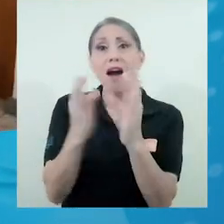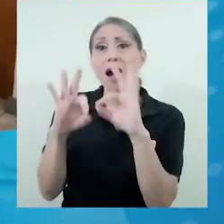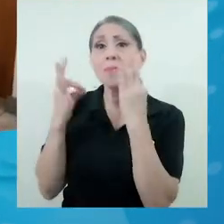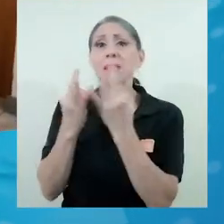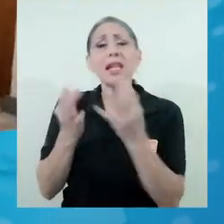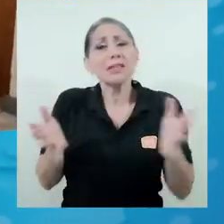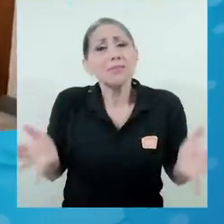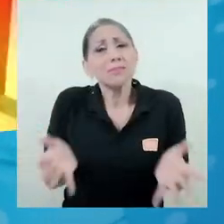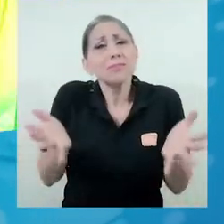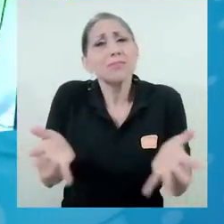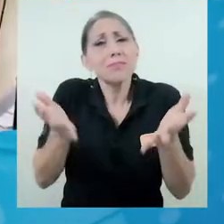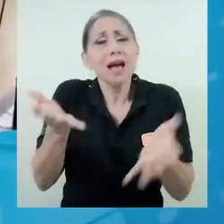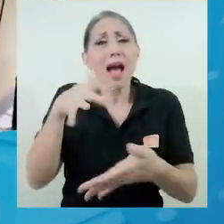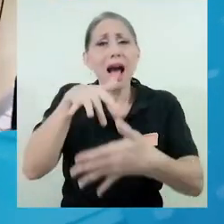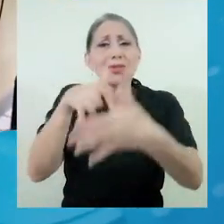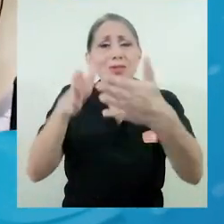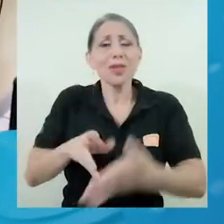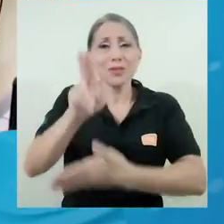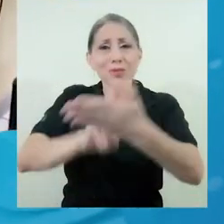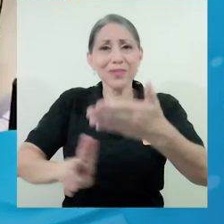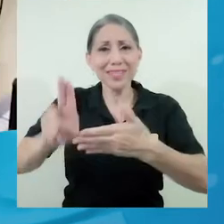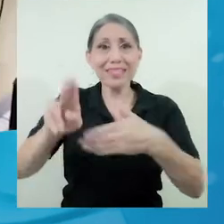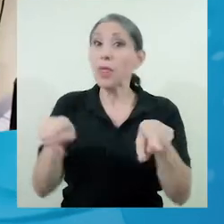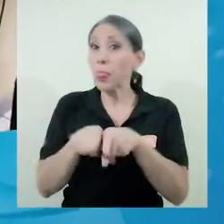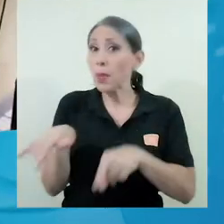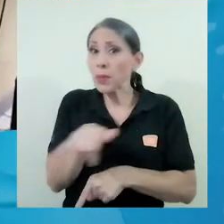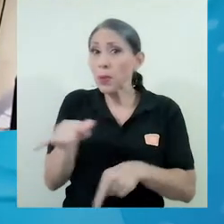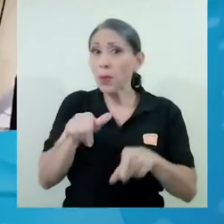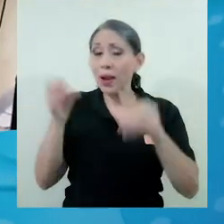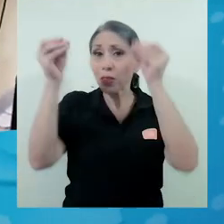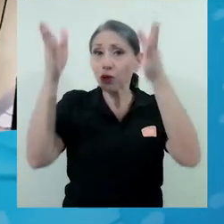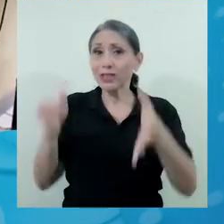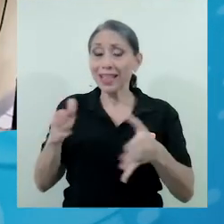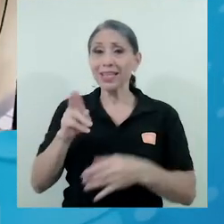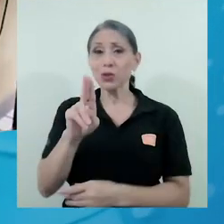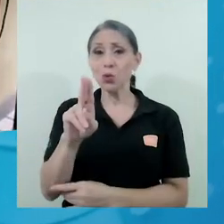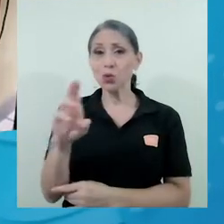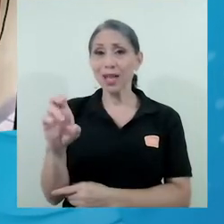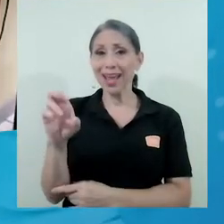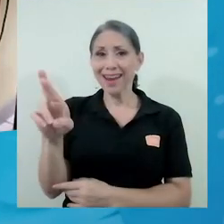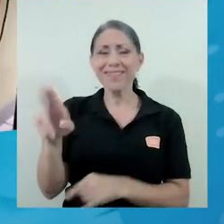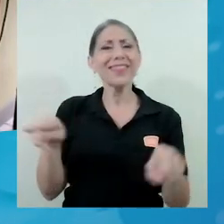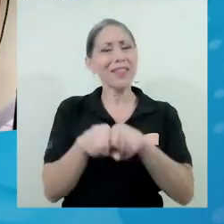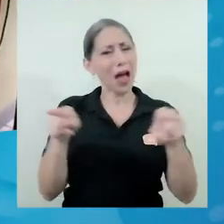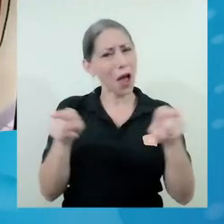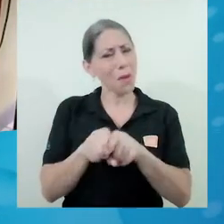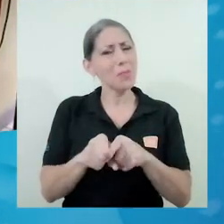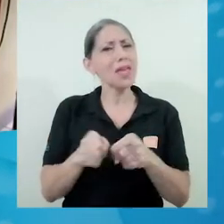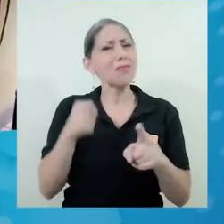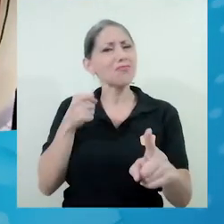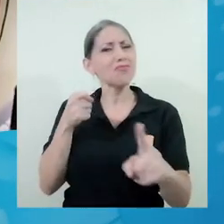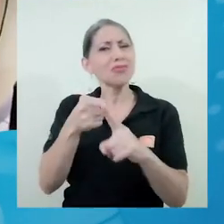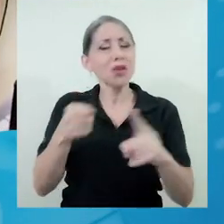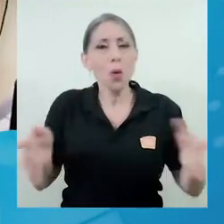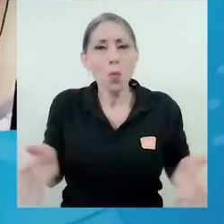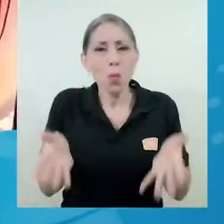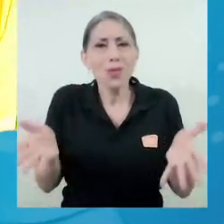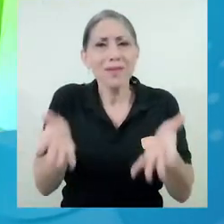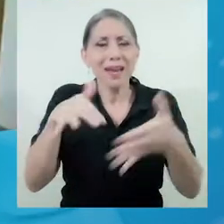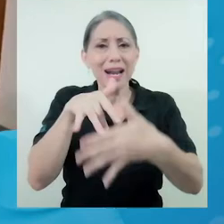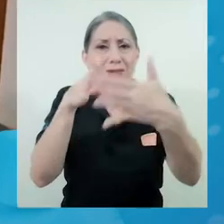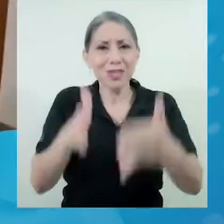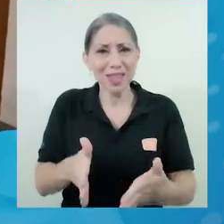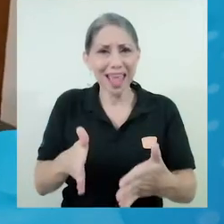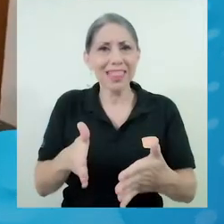procurado reanimar a los universitarios, algunos docentes de la UCR también han buscado la manera de motivar a sus